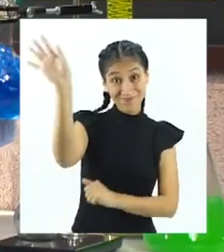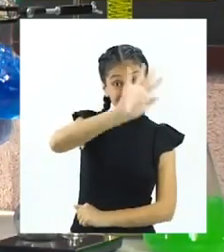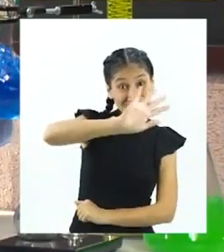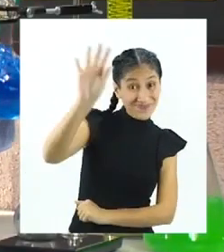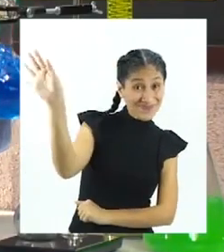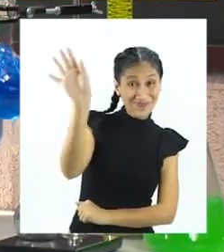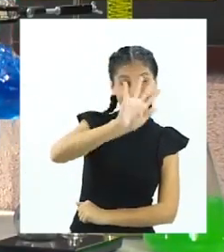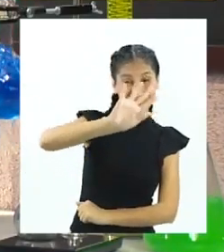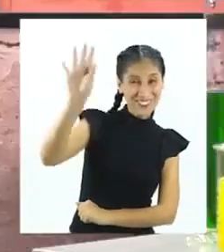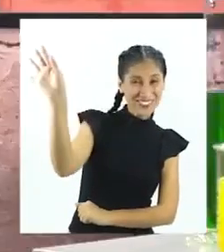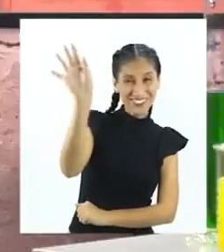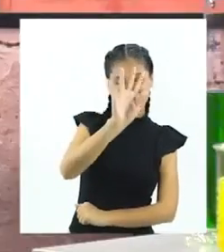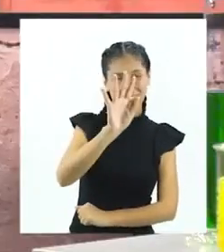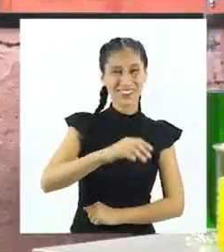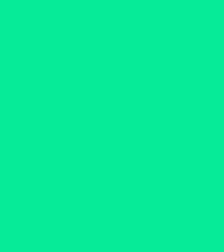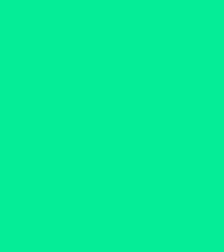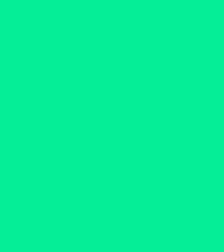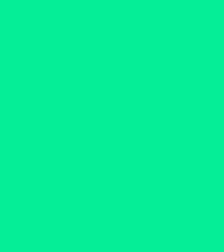pronto!